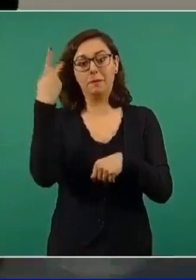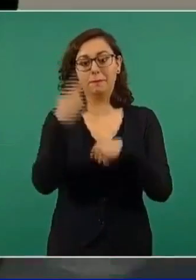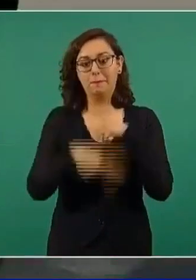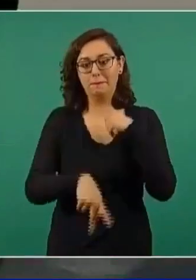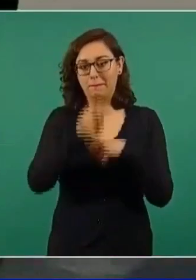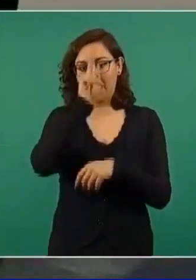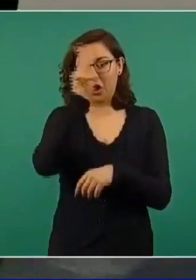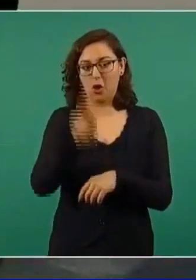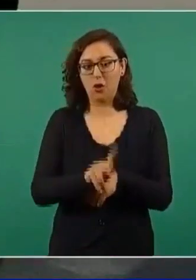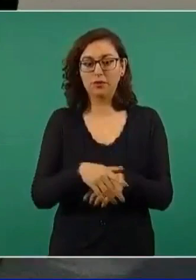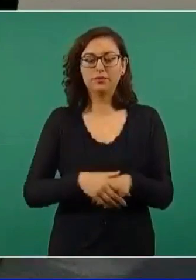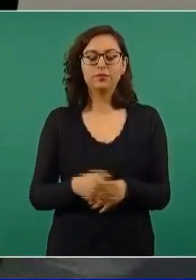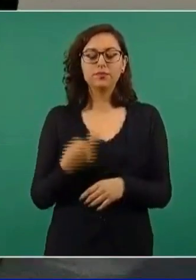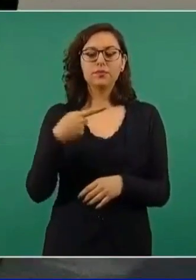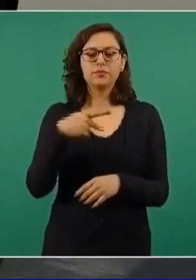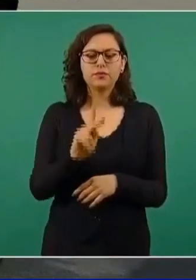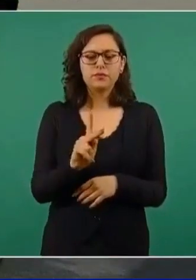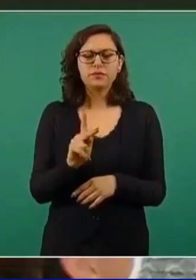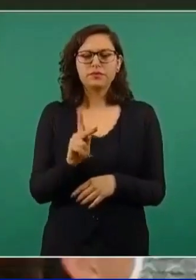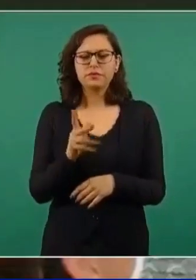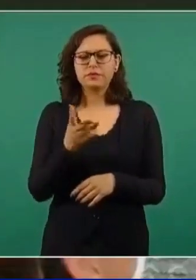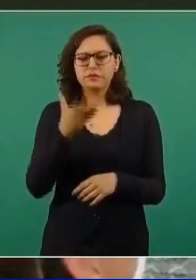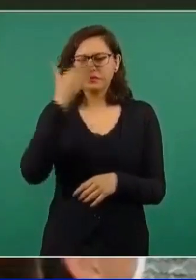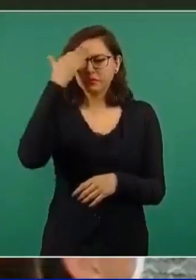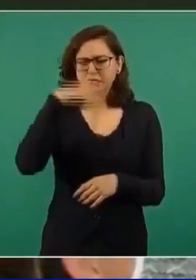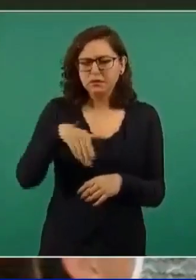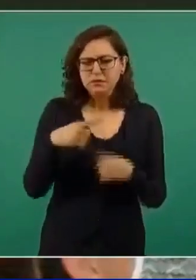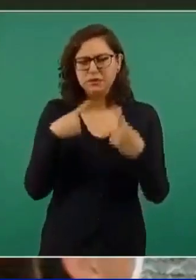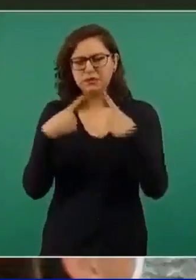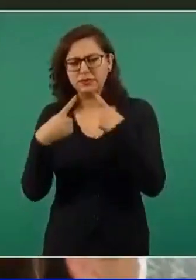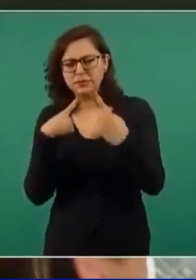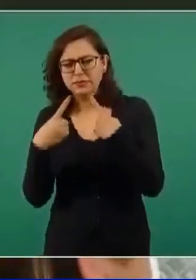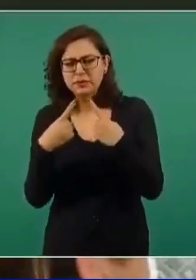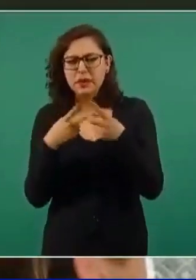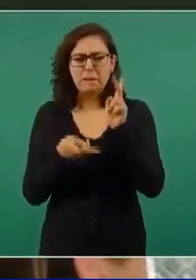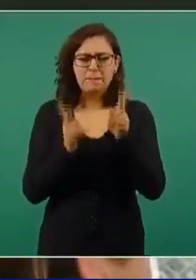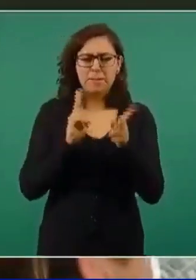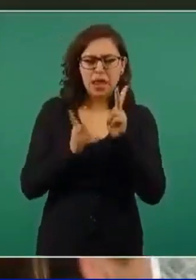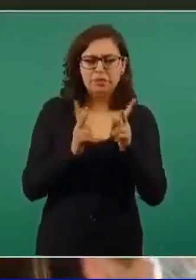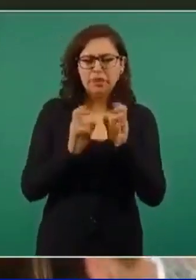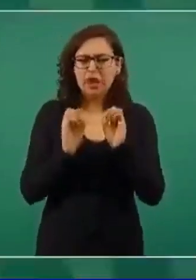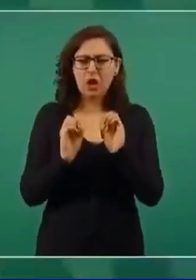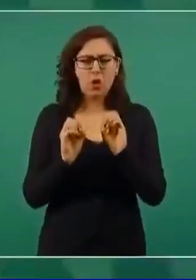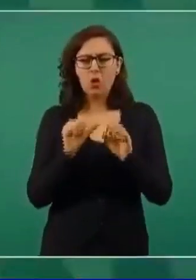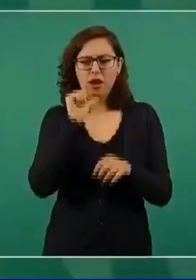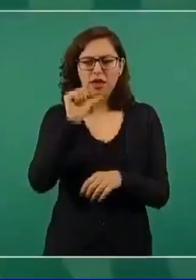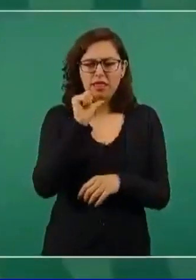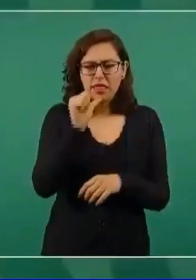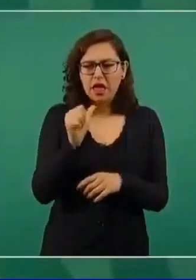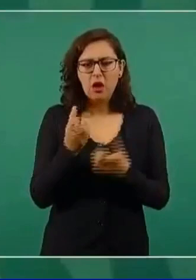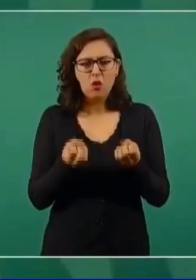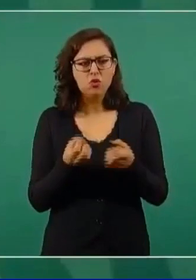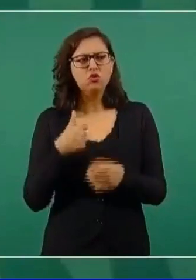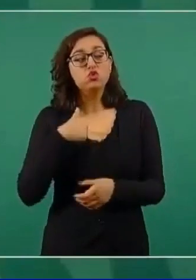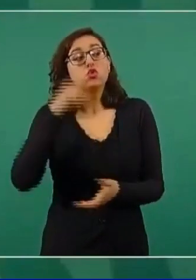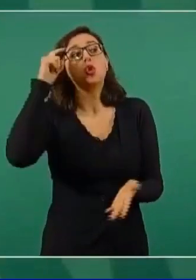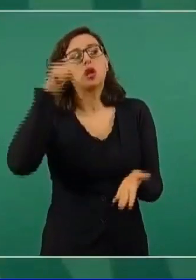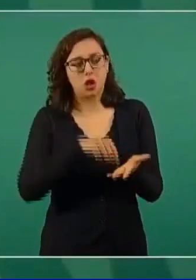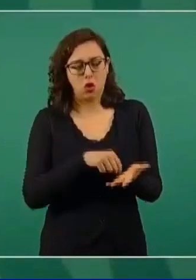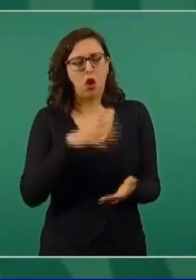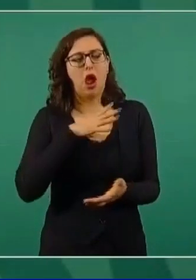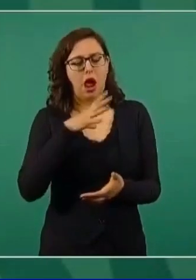sabe si está en solo pláticas o va a arbitración internacional? Yo creo que sí hay pláticas en todos los casos.